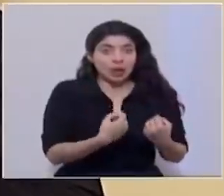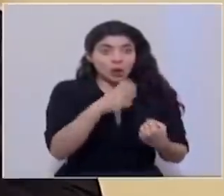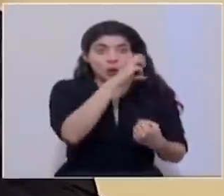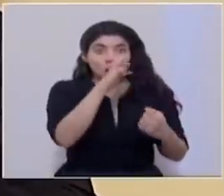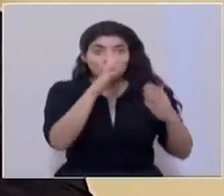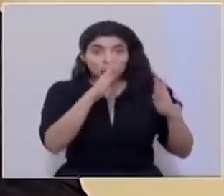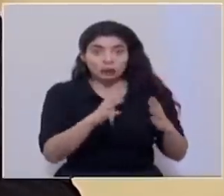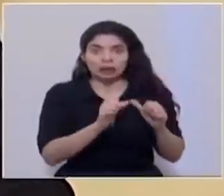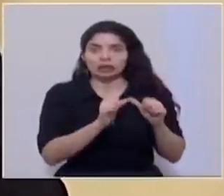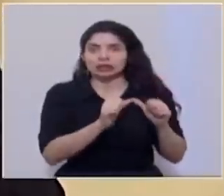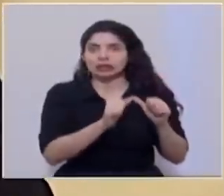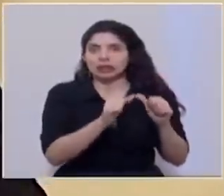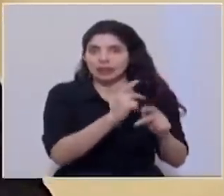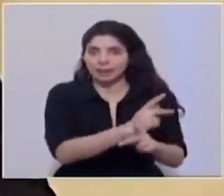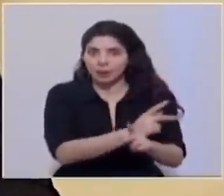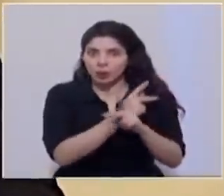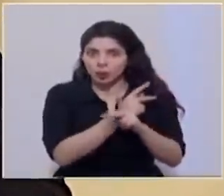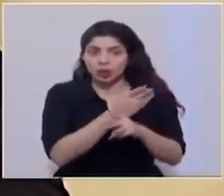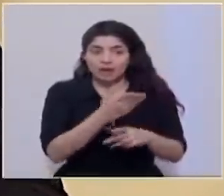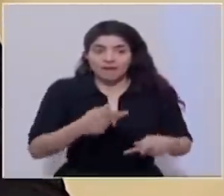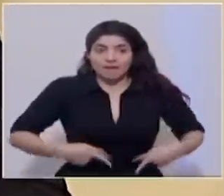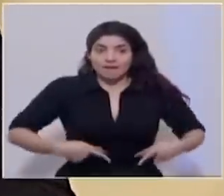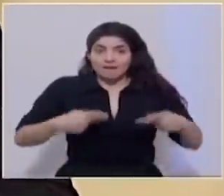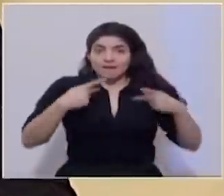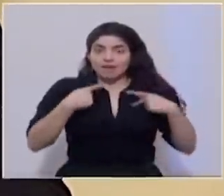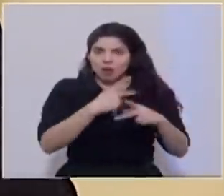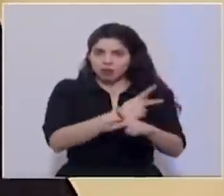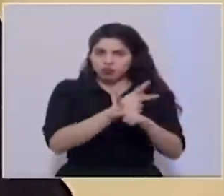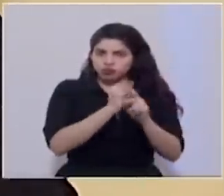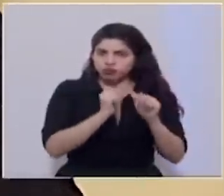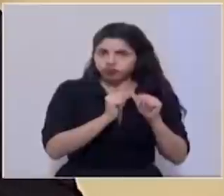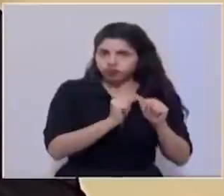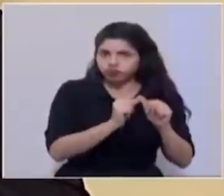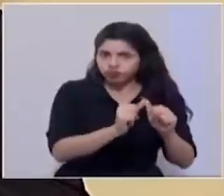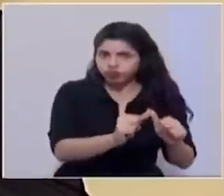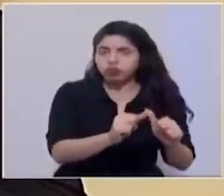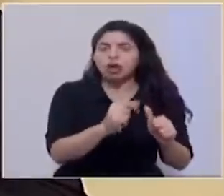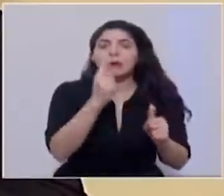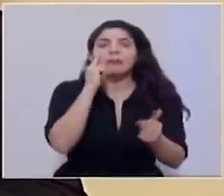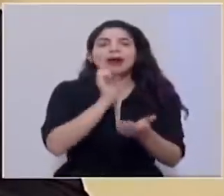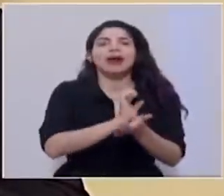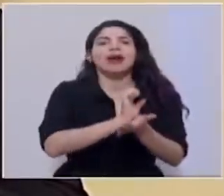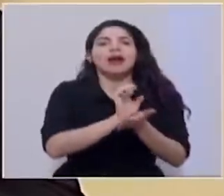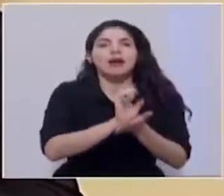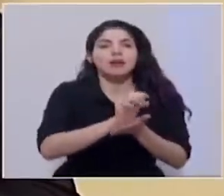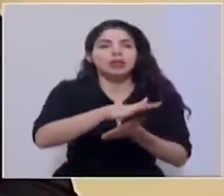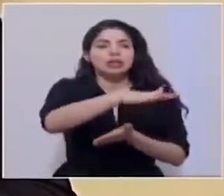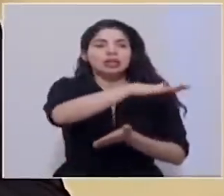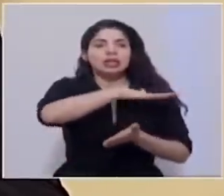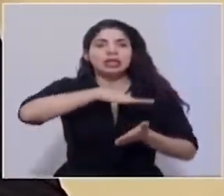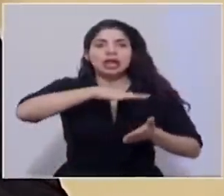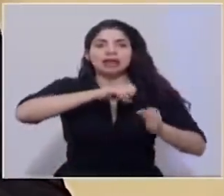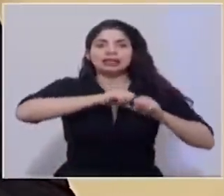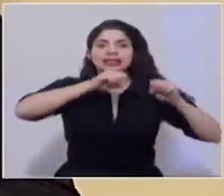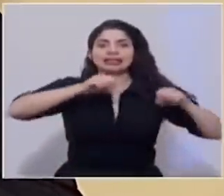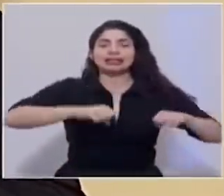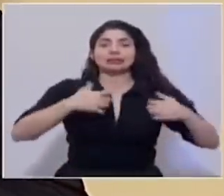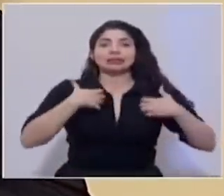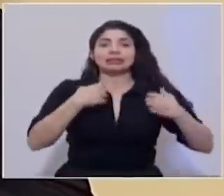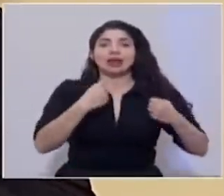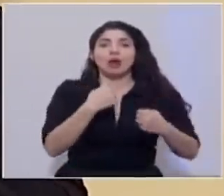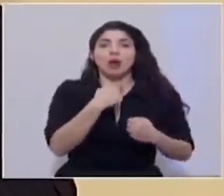costarricenses, las vidas de las personas, evitando que nuestro sistema de salud se sature